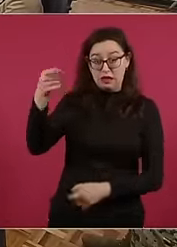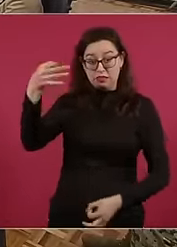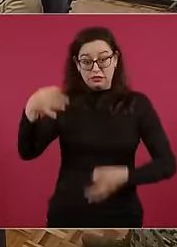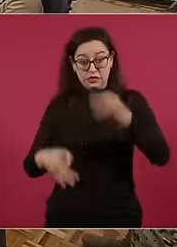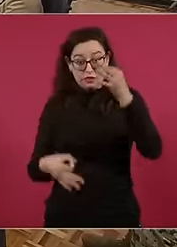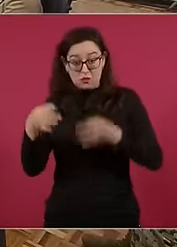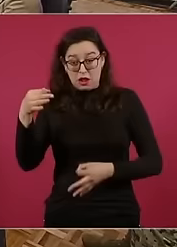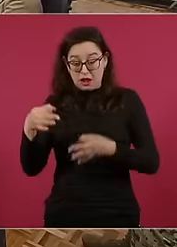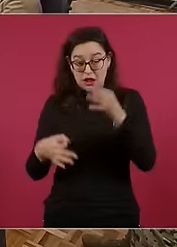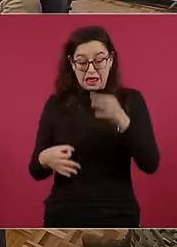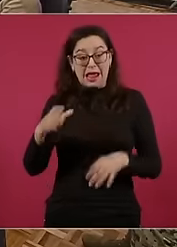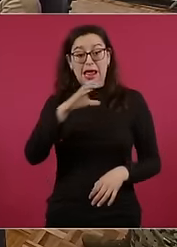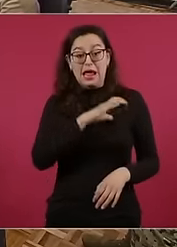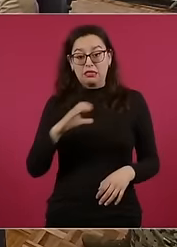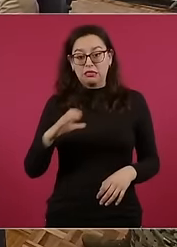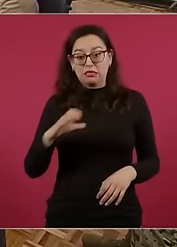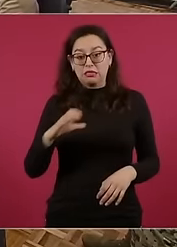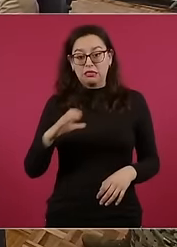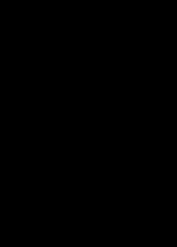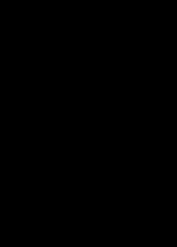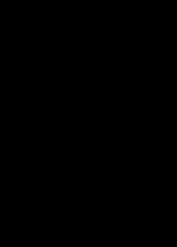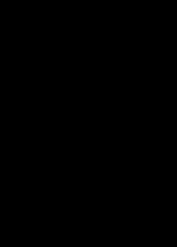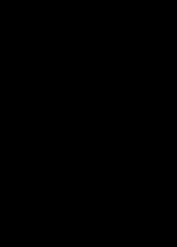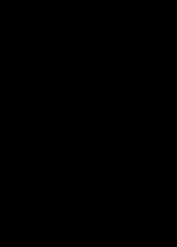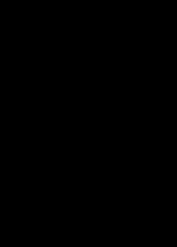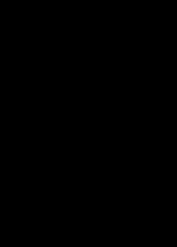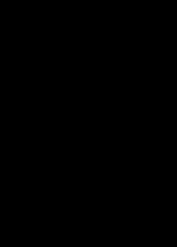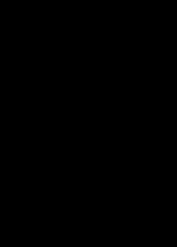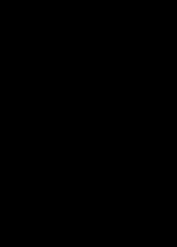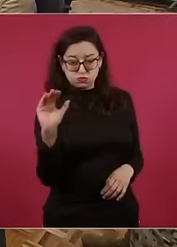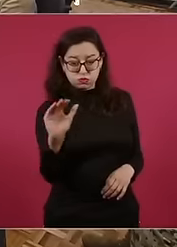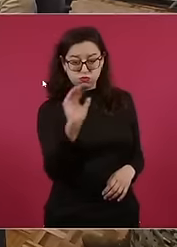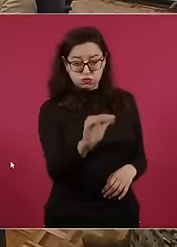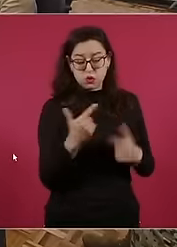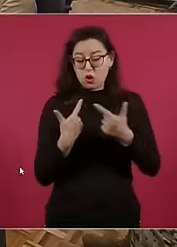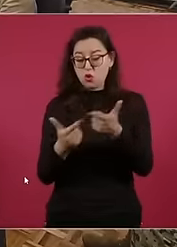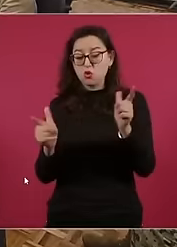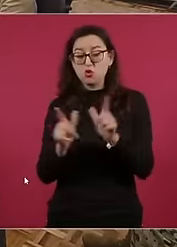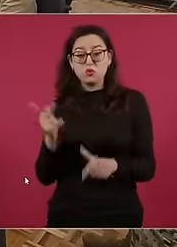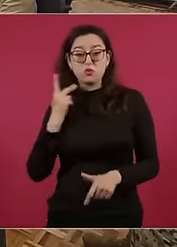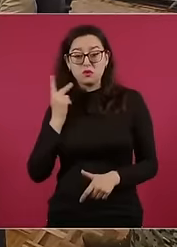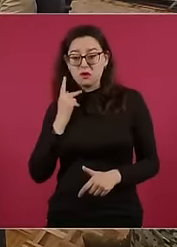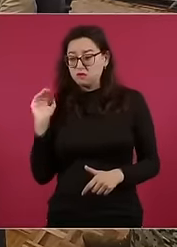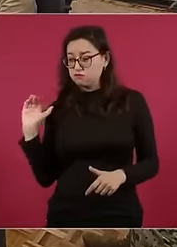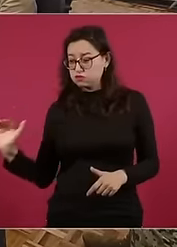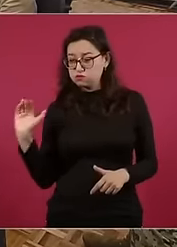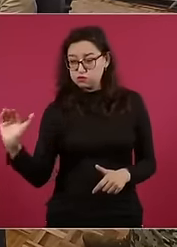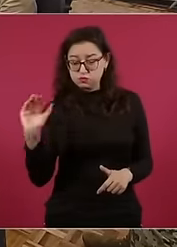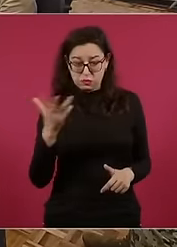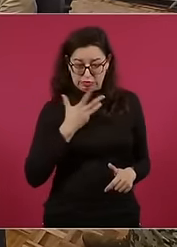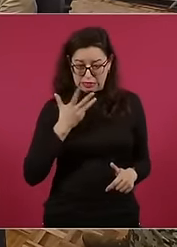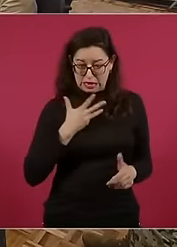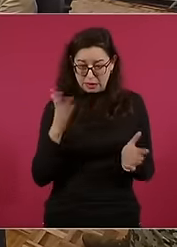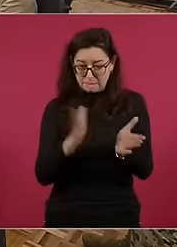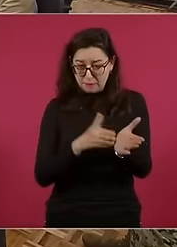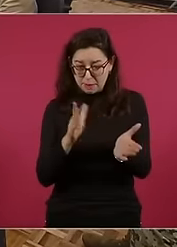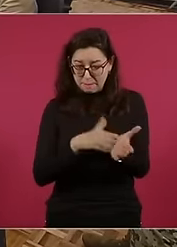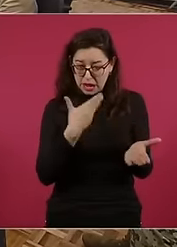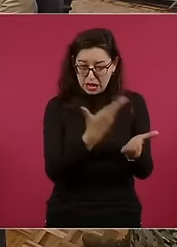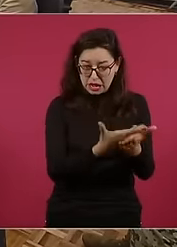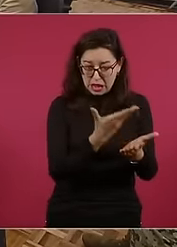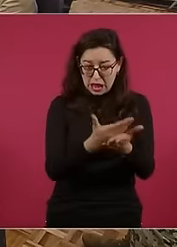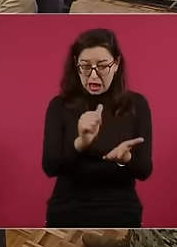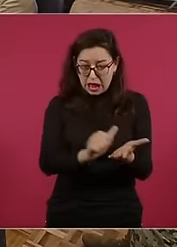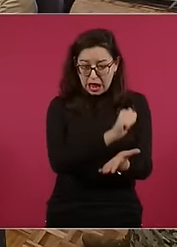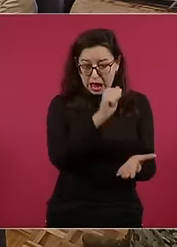todos los candidatos opositores y a todos los partidos a que presenten toda la evidencia que tengan para que ellos ya